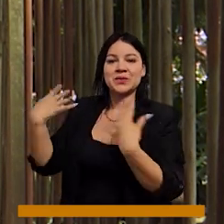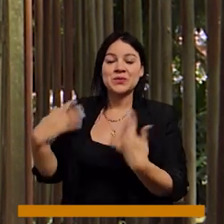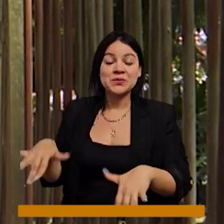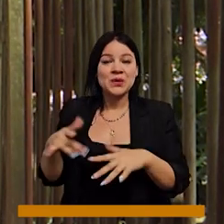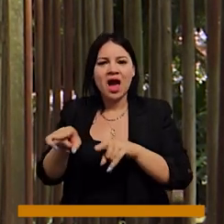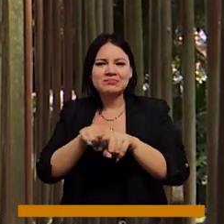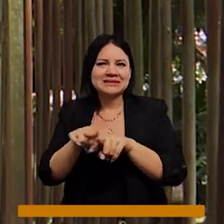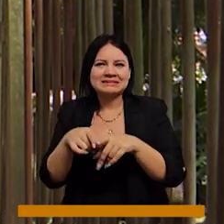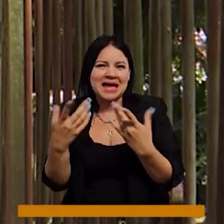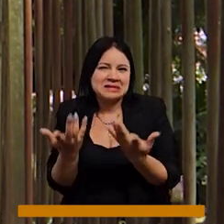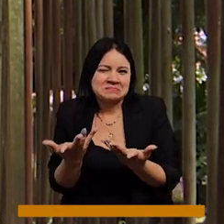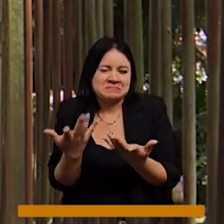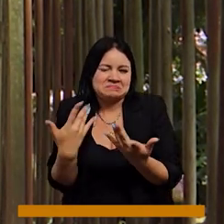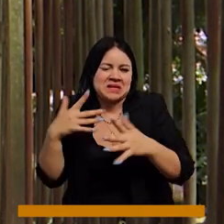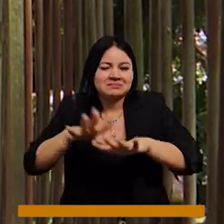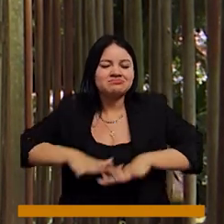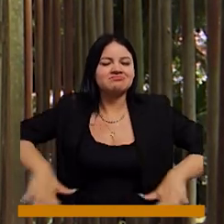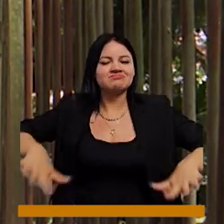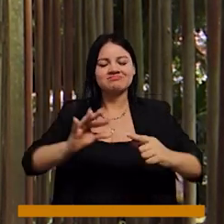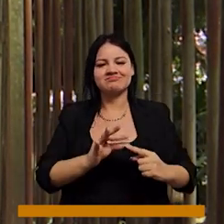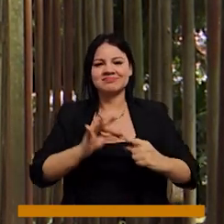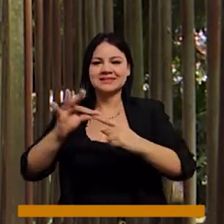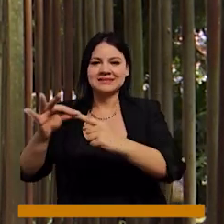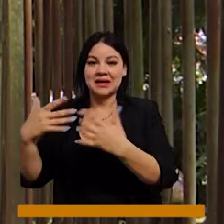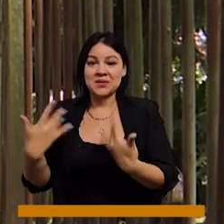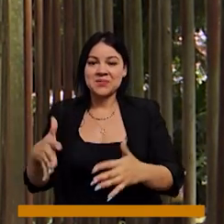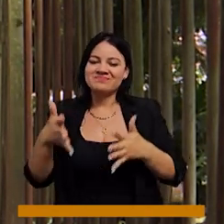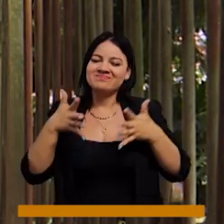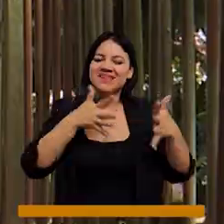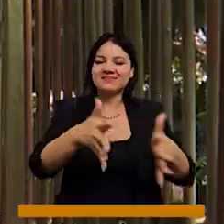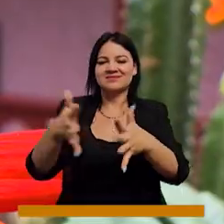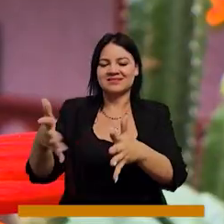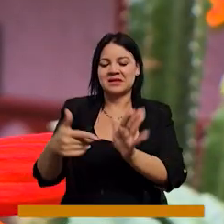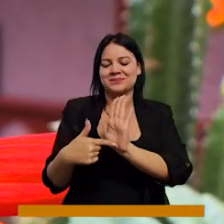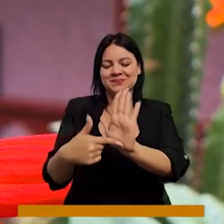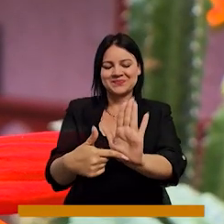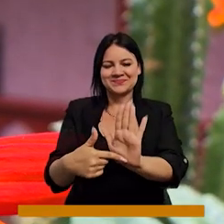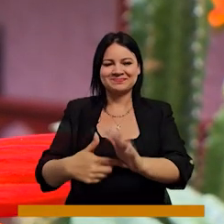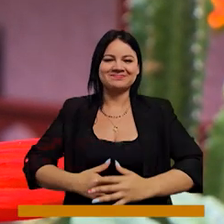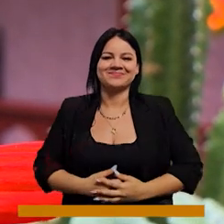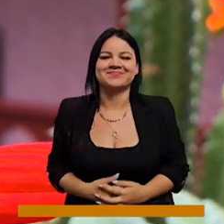tendrá el espacio especial para cerrar este evento.